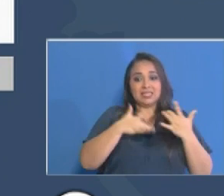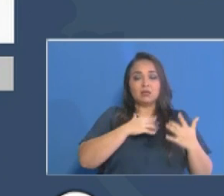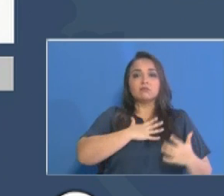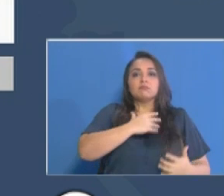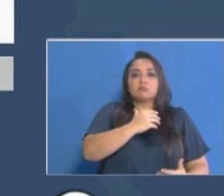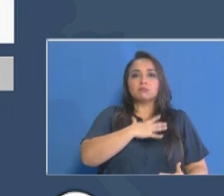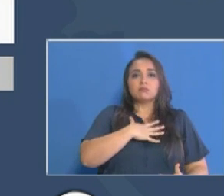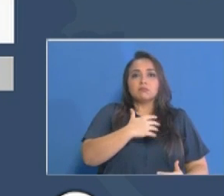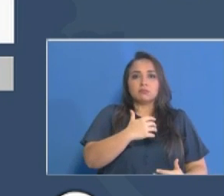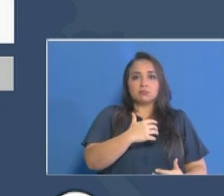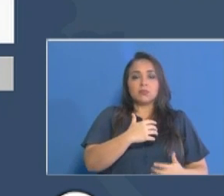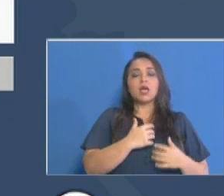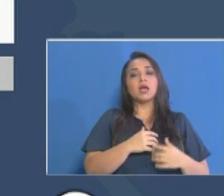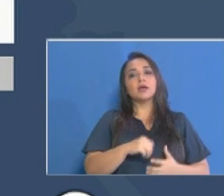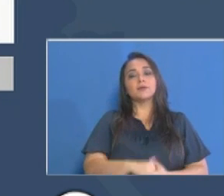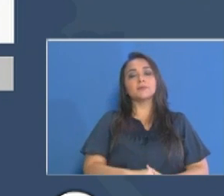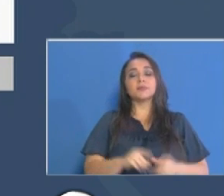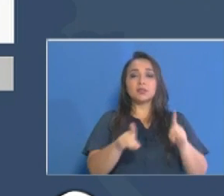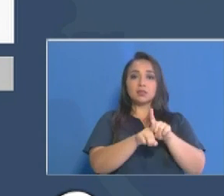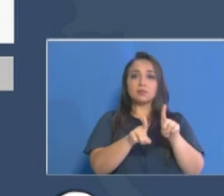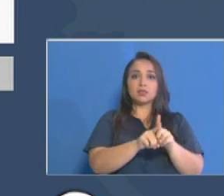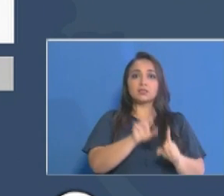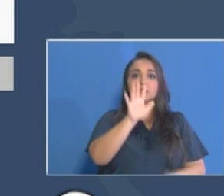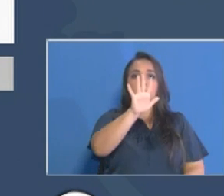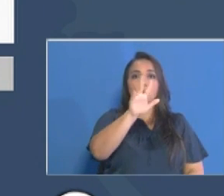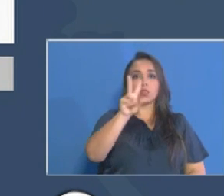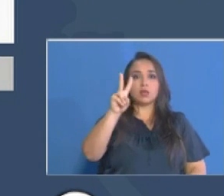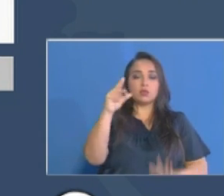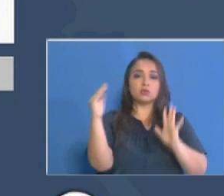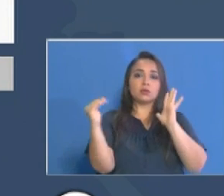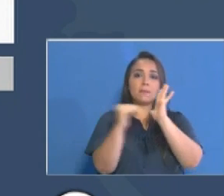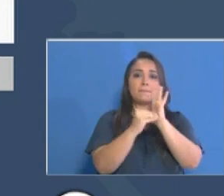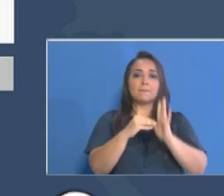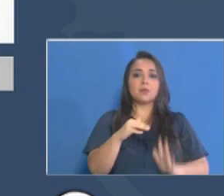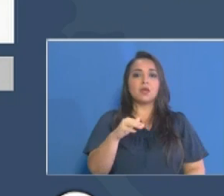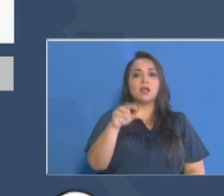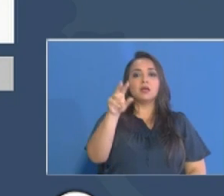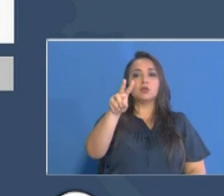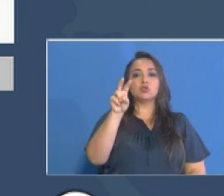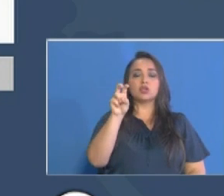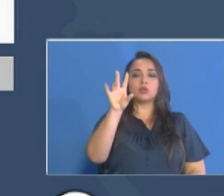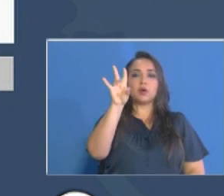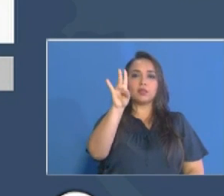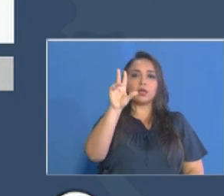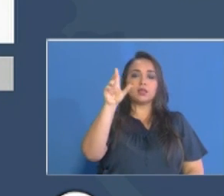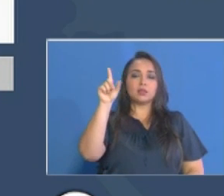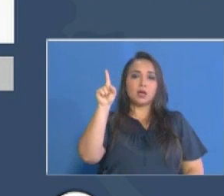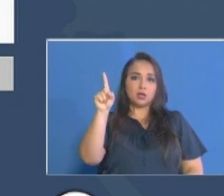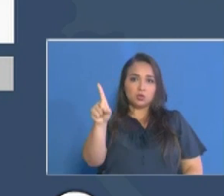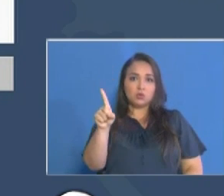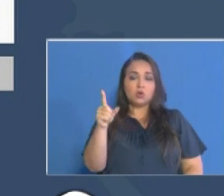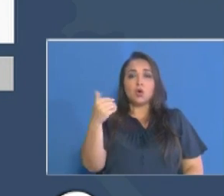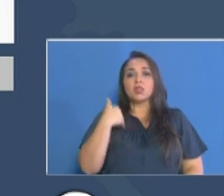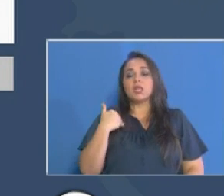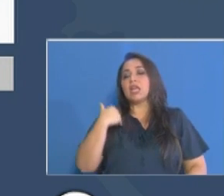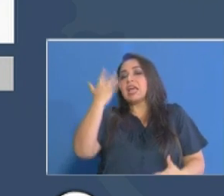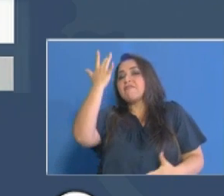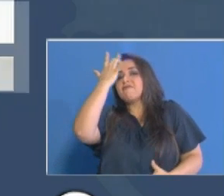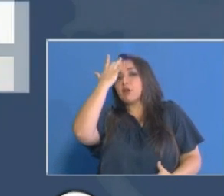y 52.271 corresponden a morbilidad común.